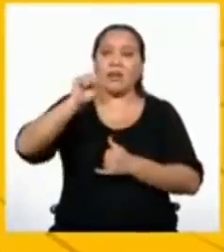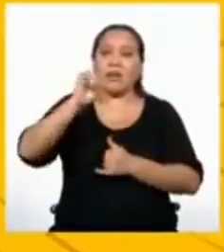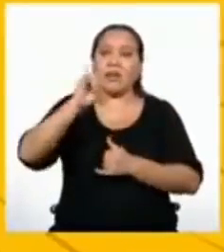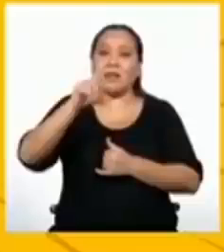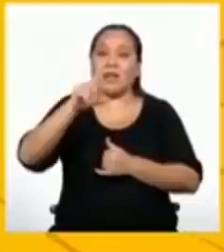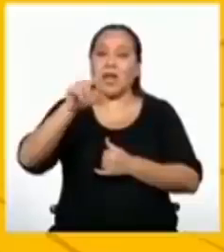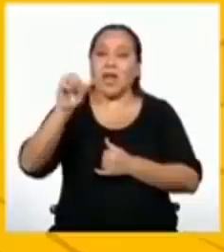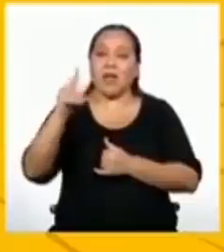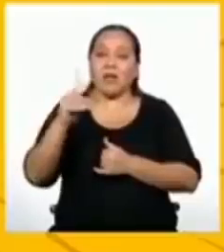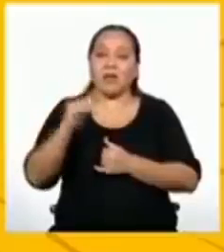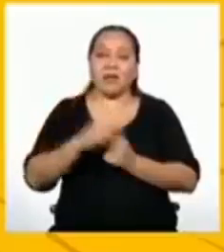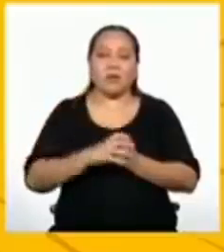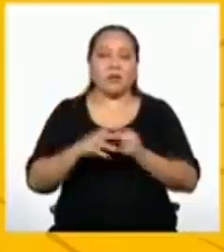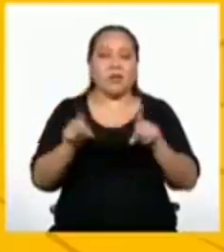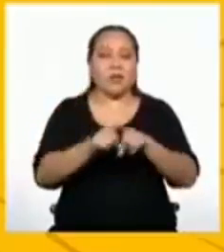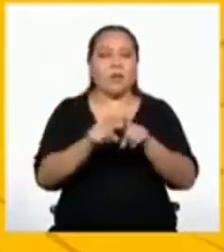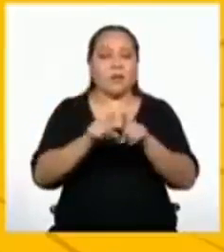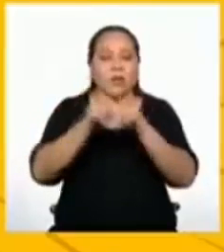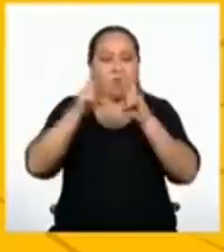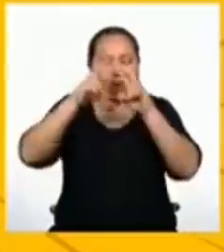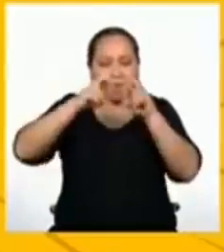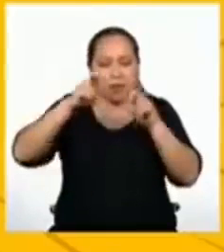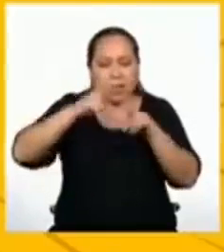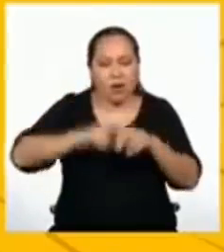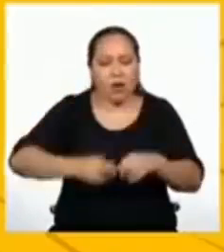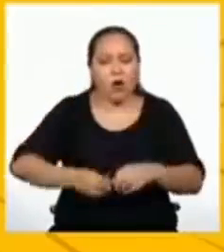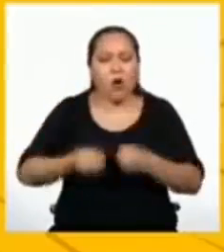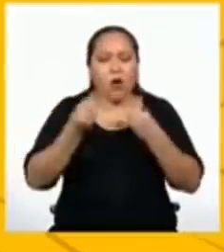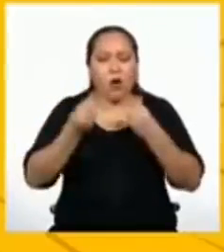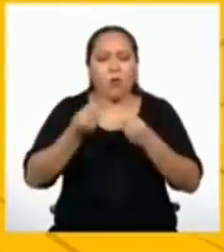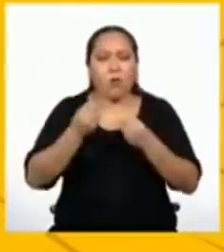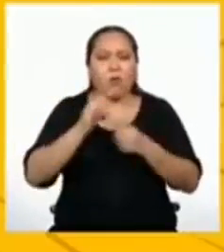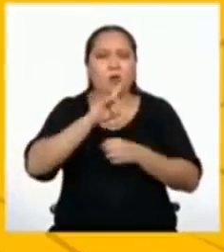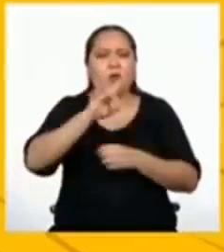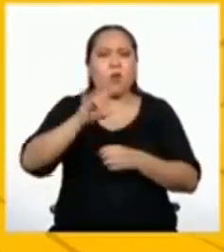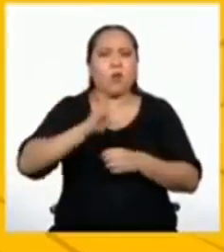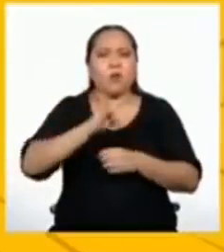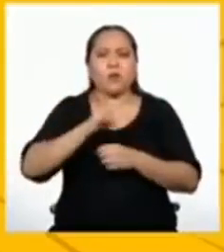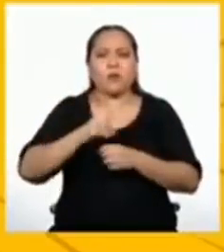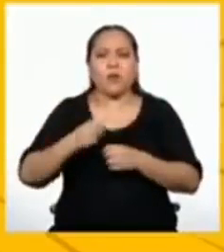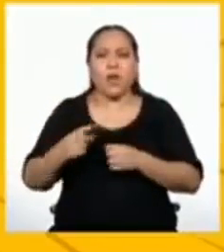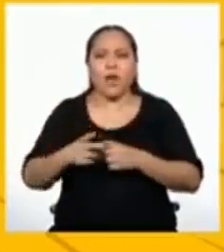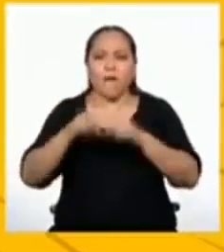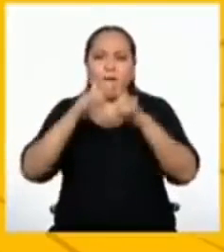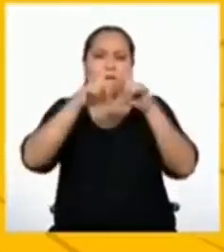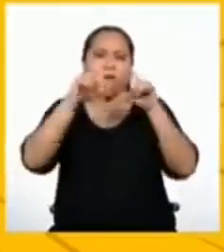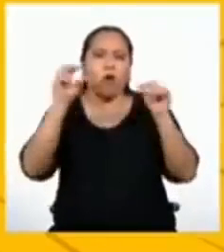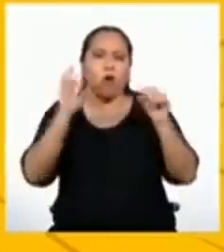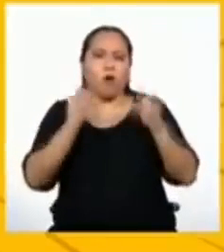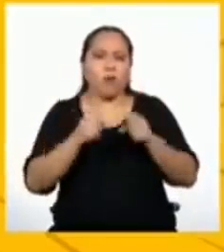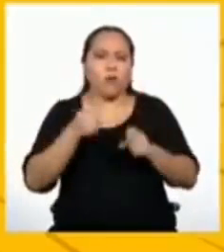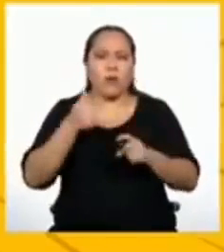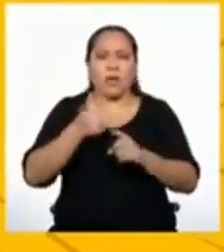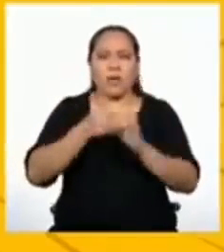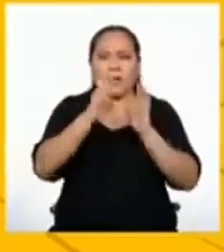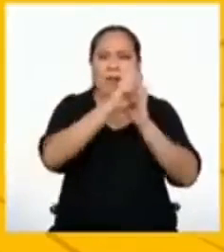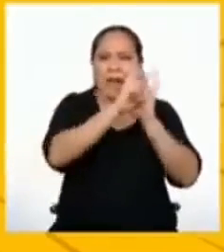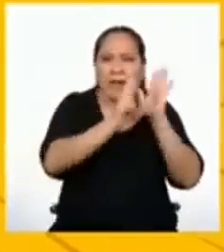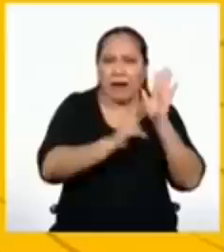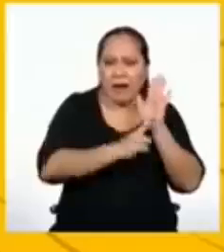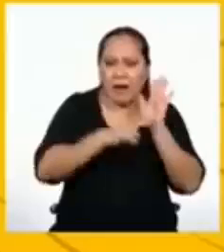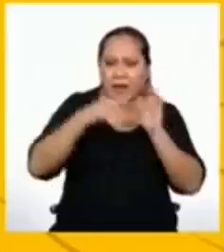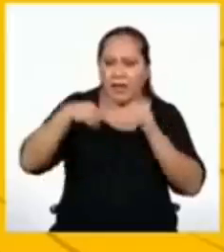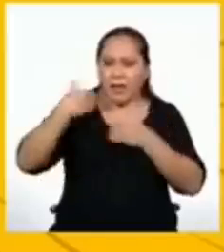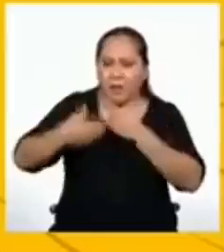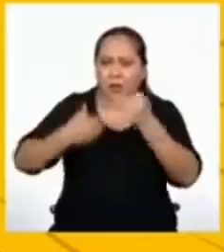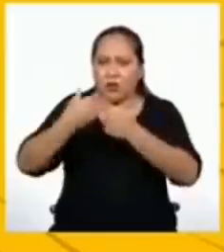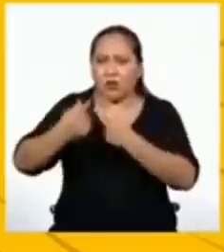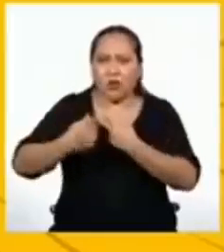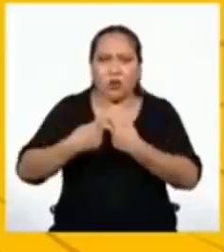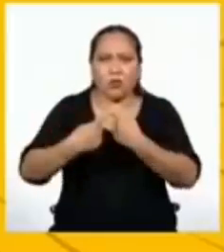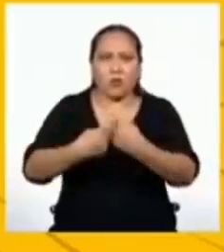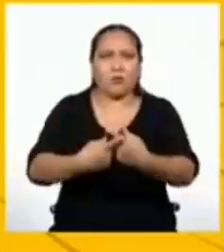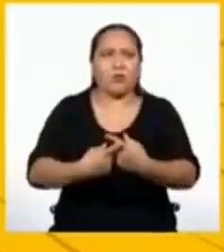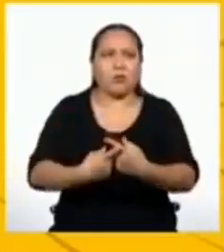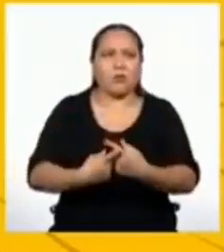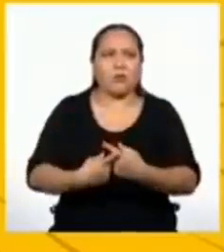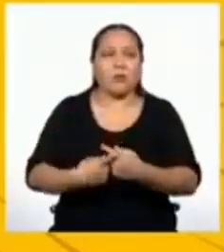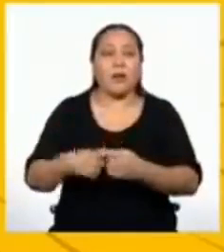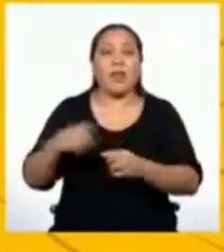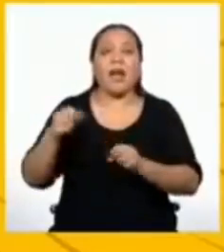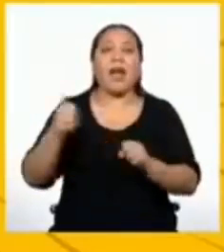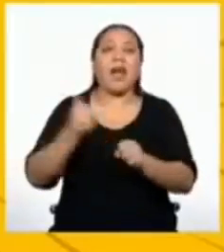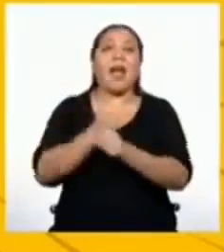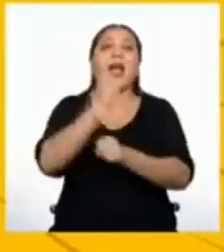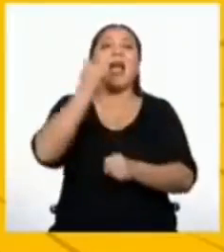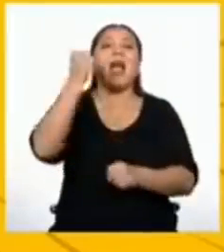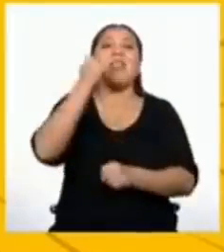Y además, averiguar cómo se podría utilizar las fórmulas y las propiedades de la progresión geométrica para resultar